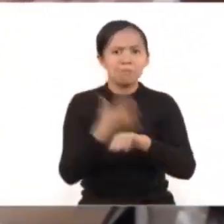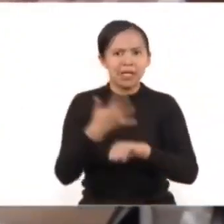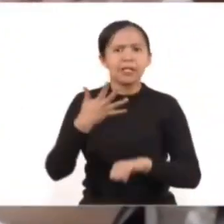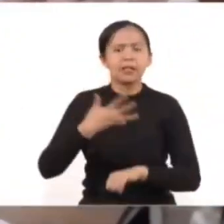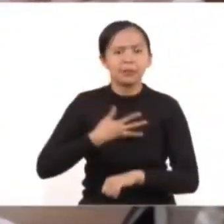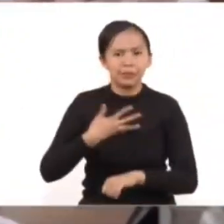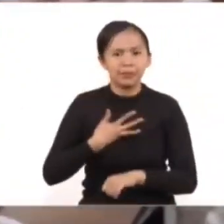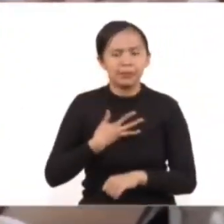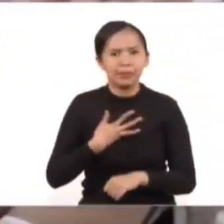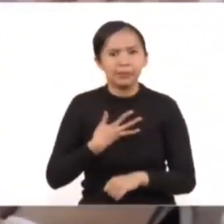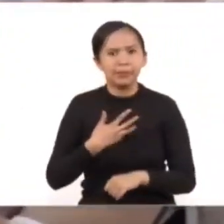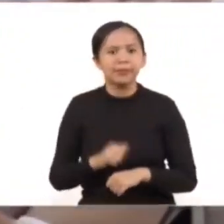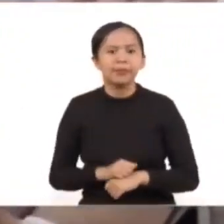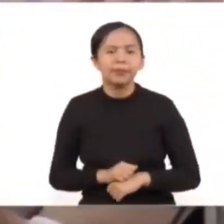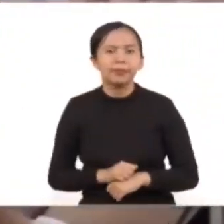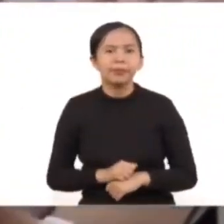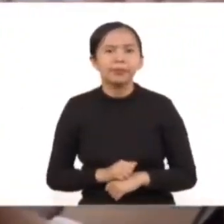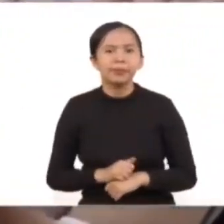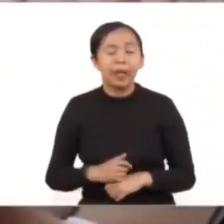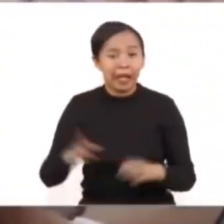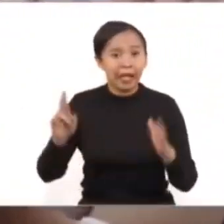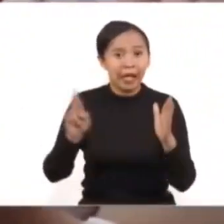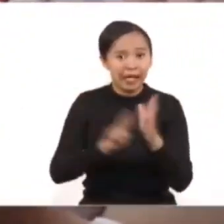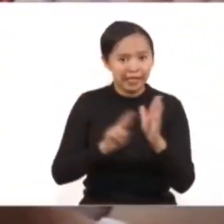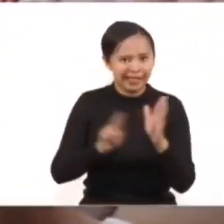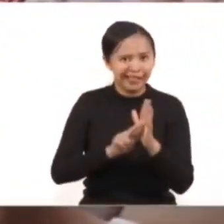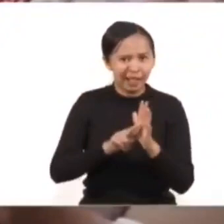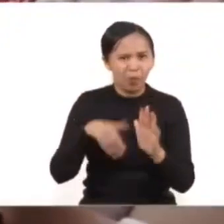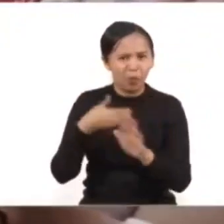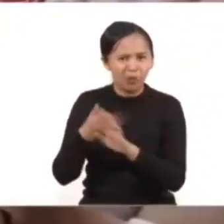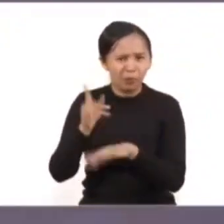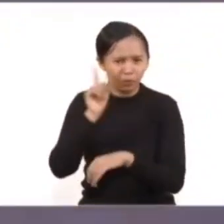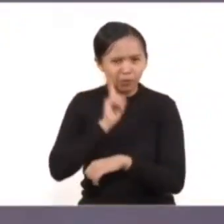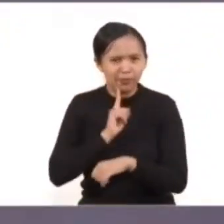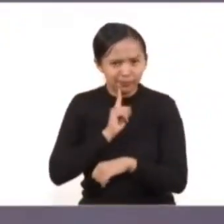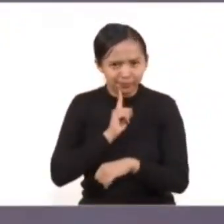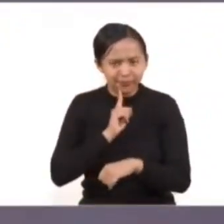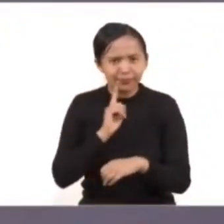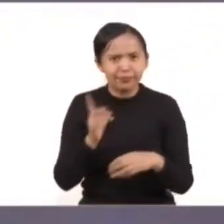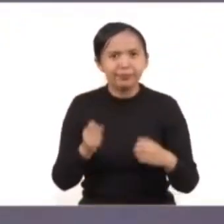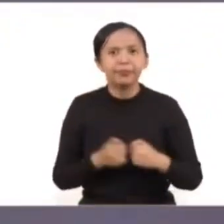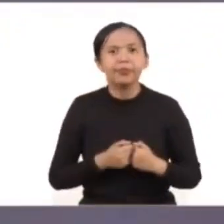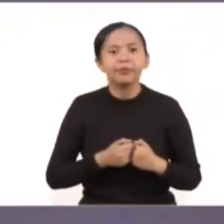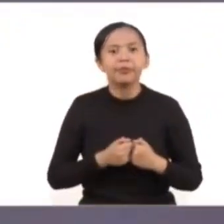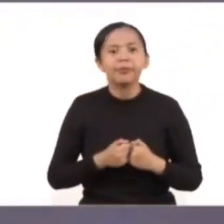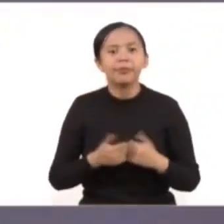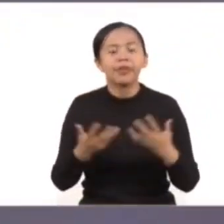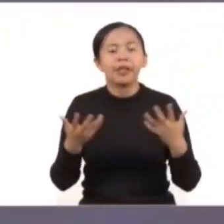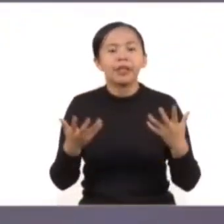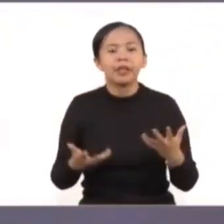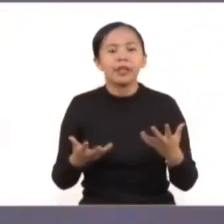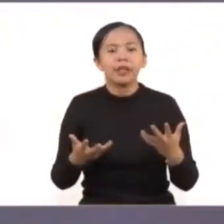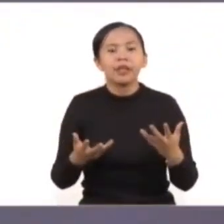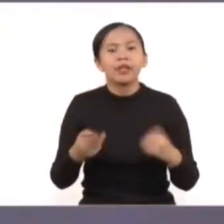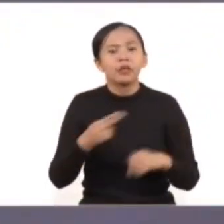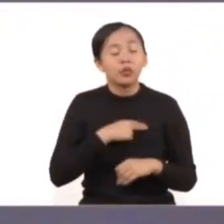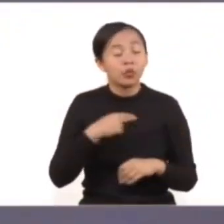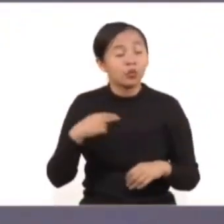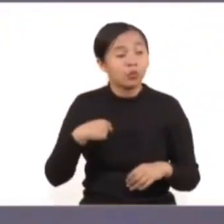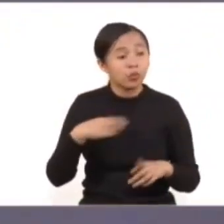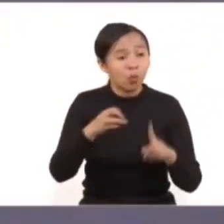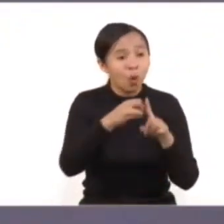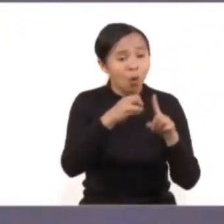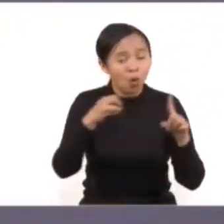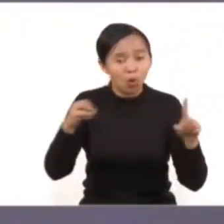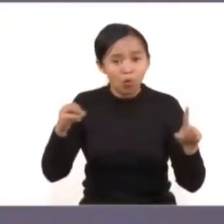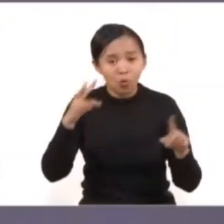En el marco de la Declaratoria de la Alerta de Género, hemos logrado una coordinación nunca antes vista